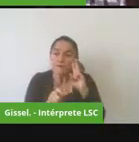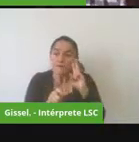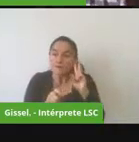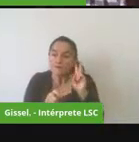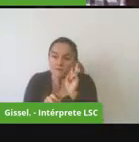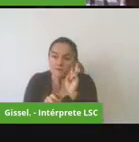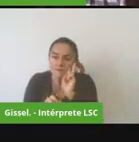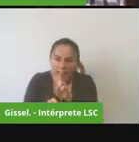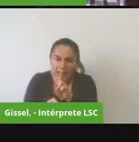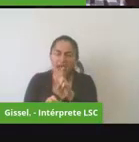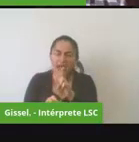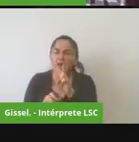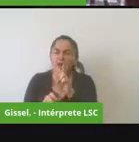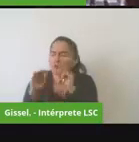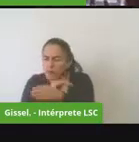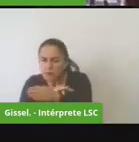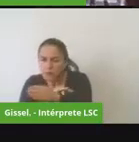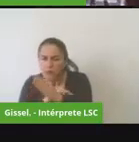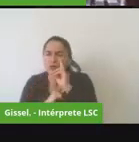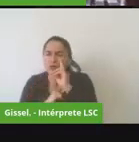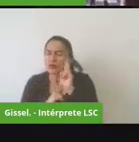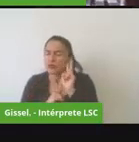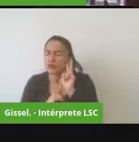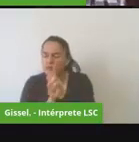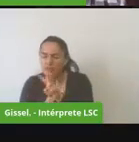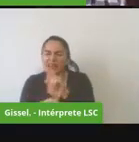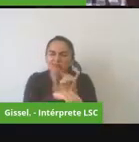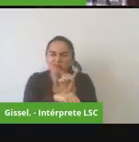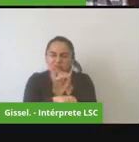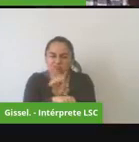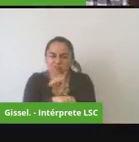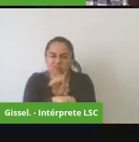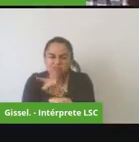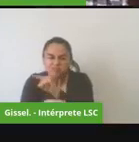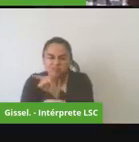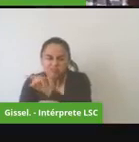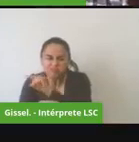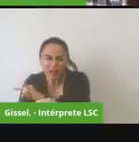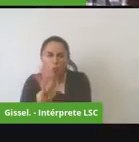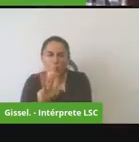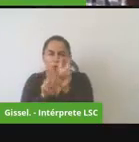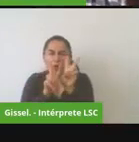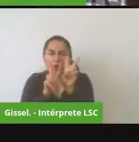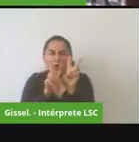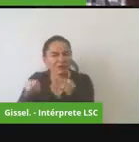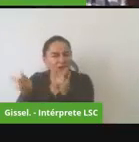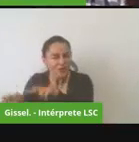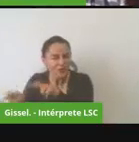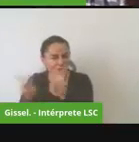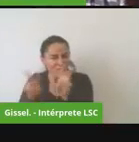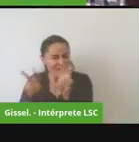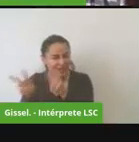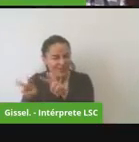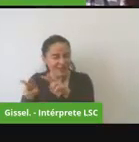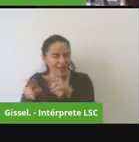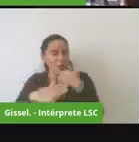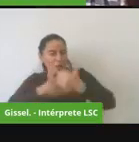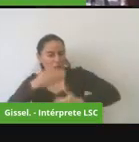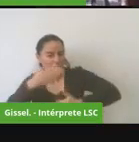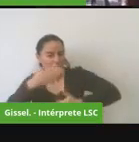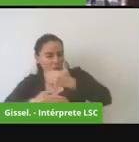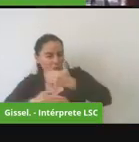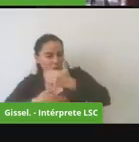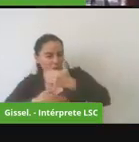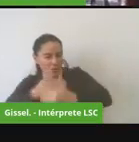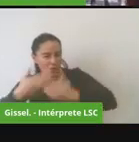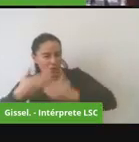a ser parte de lo que es la abeduría de un proceso electoral asimismo entonces queremos que el ciudadano nos reporte